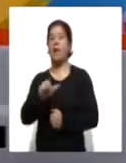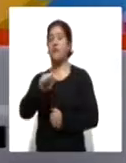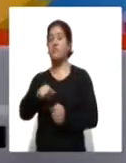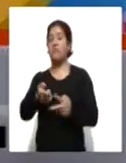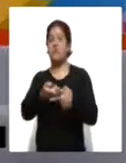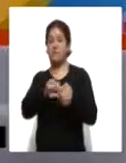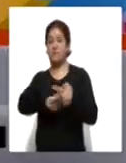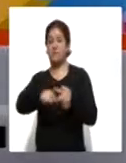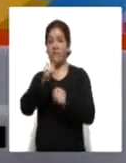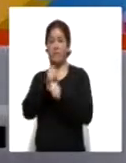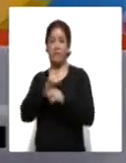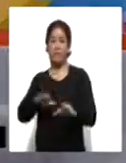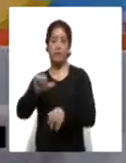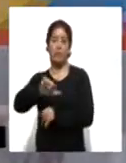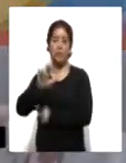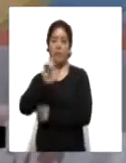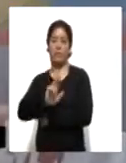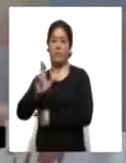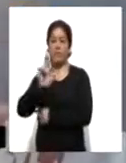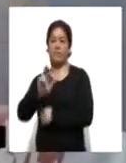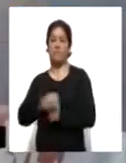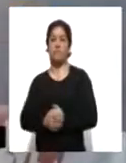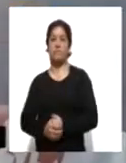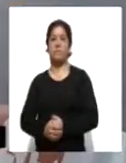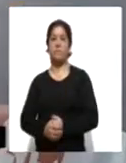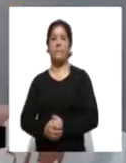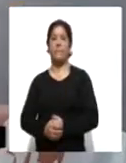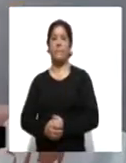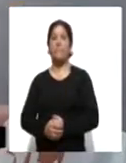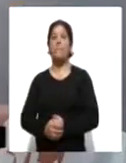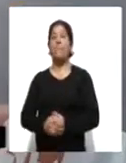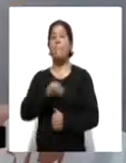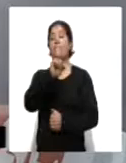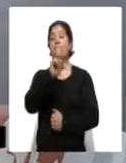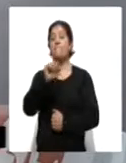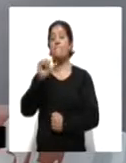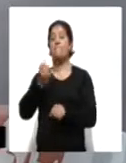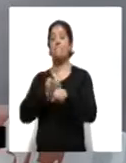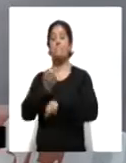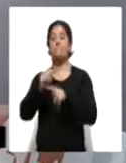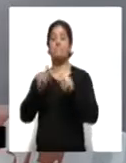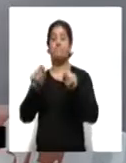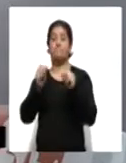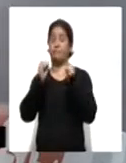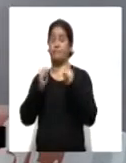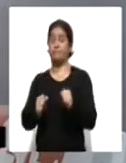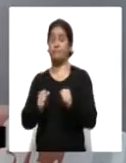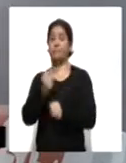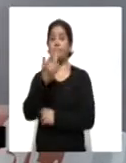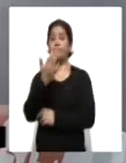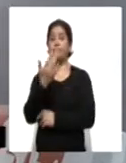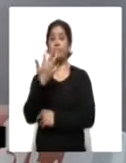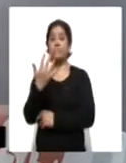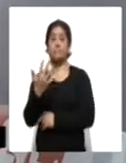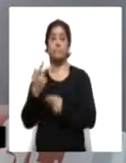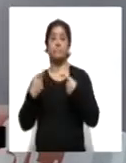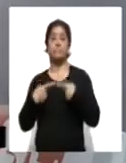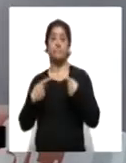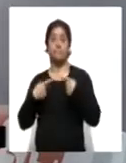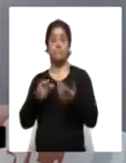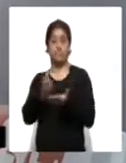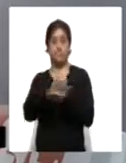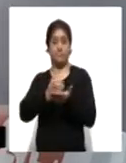jornada informativa de este martes. La Secretaría de Salud del Estado confirmó a 55 personas